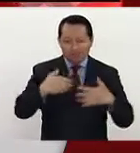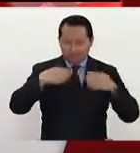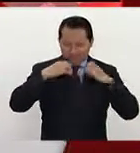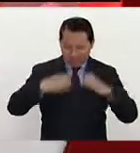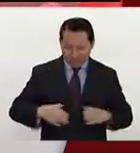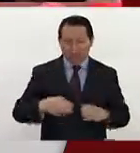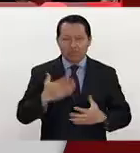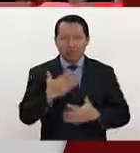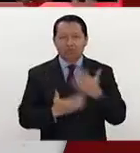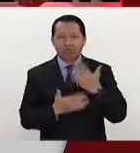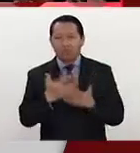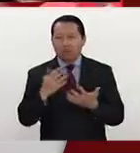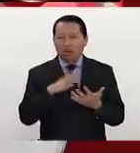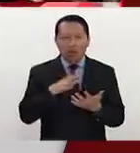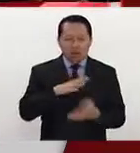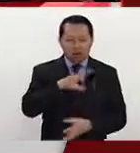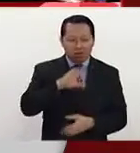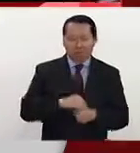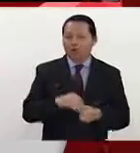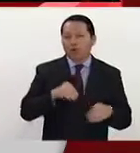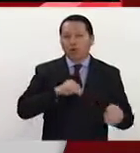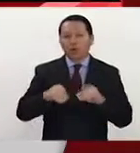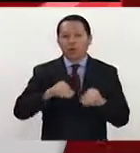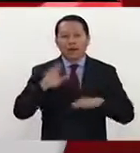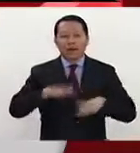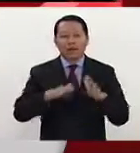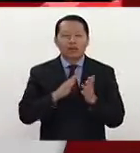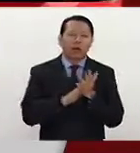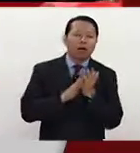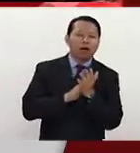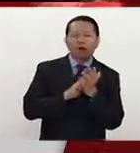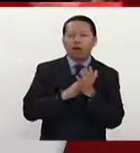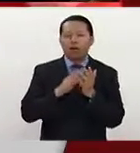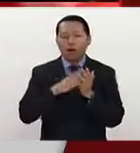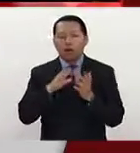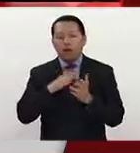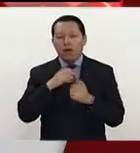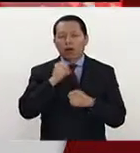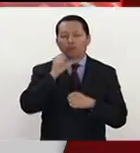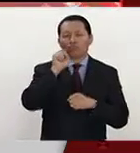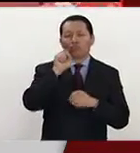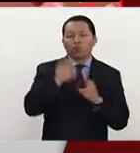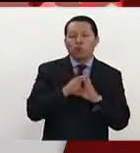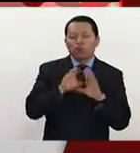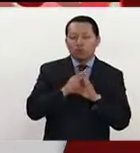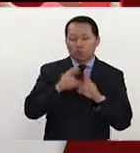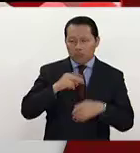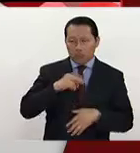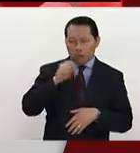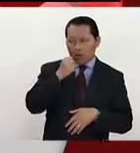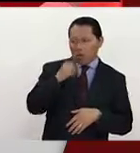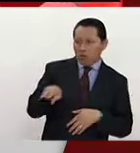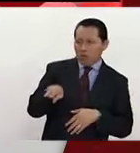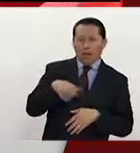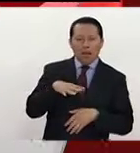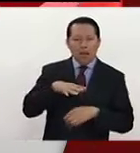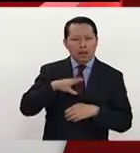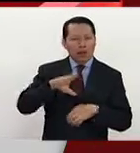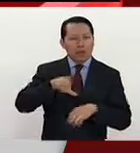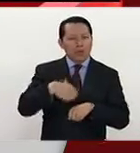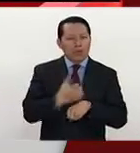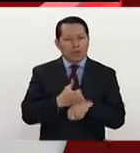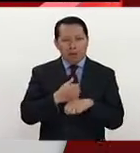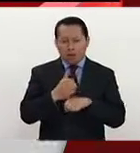al momento de estar aplaudiendo, se voltea a ver a sus compañeros republicanos